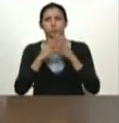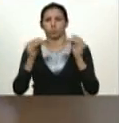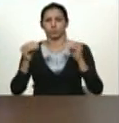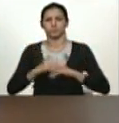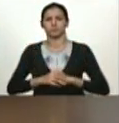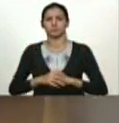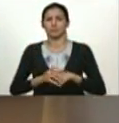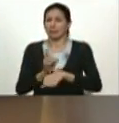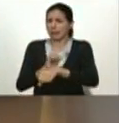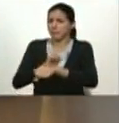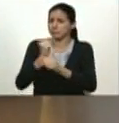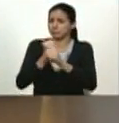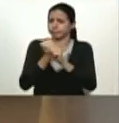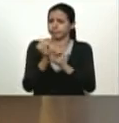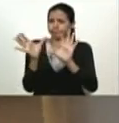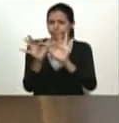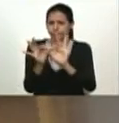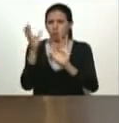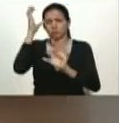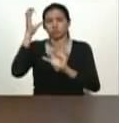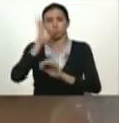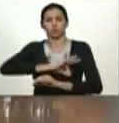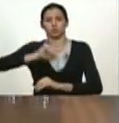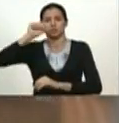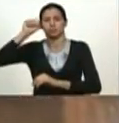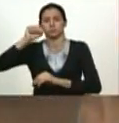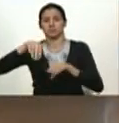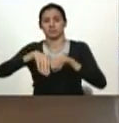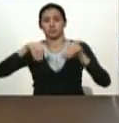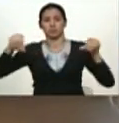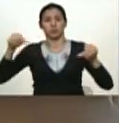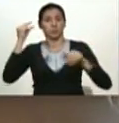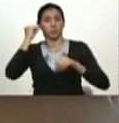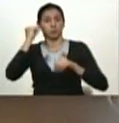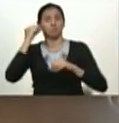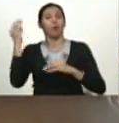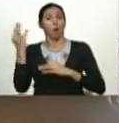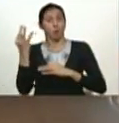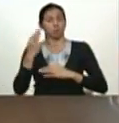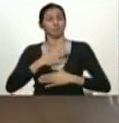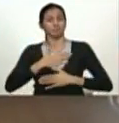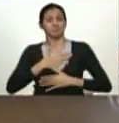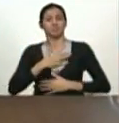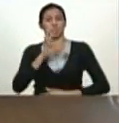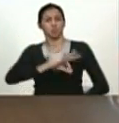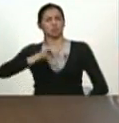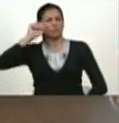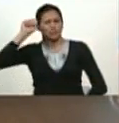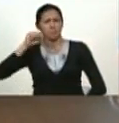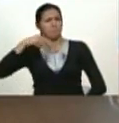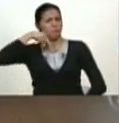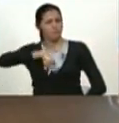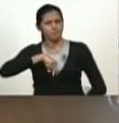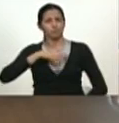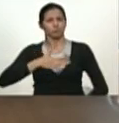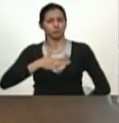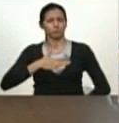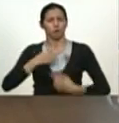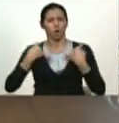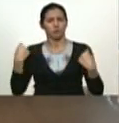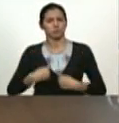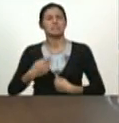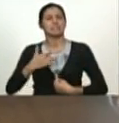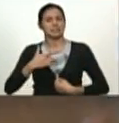acelerando articulando el concepto del socialismo territorial Isis es una socialista auténtica verdadera de profundidad así lo creo